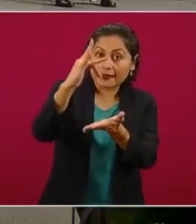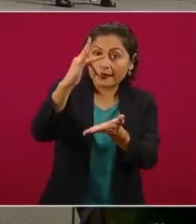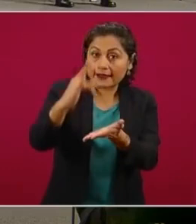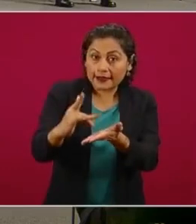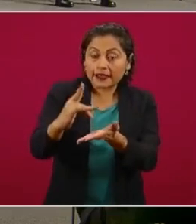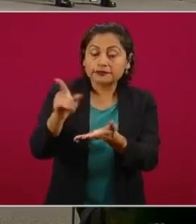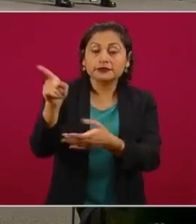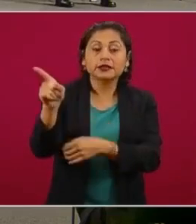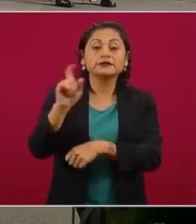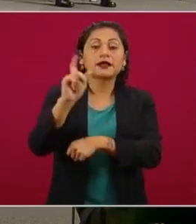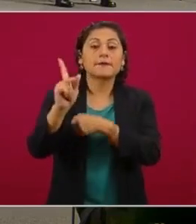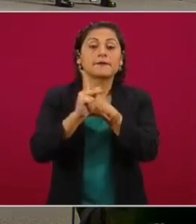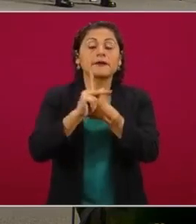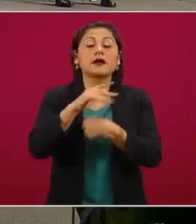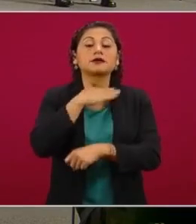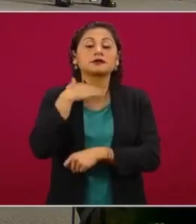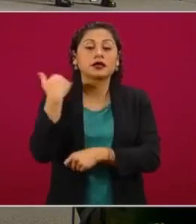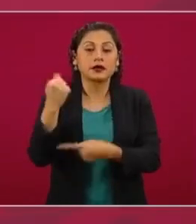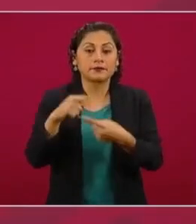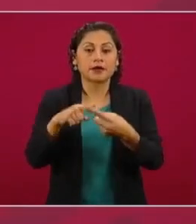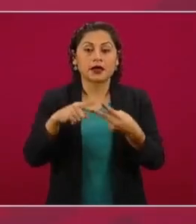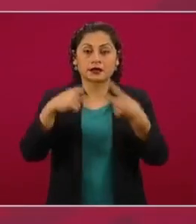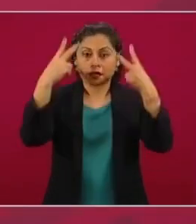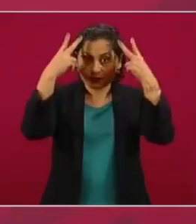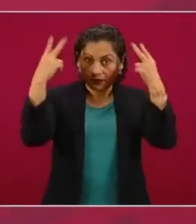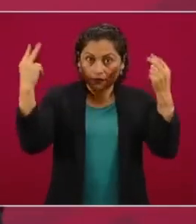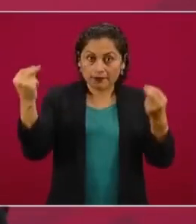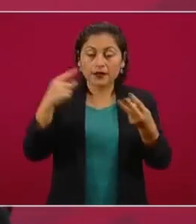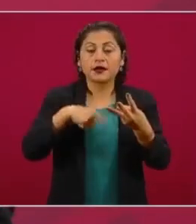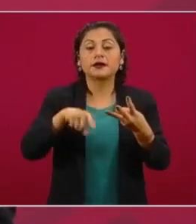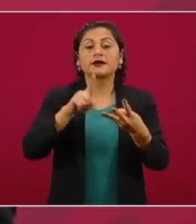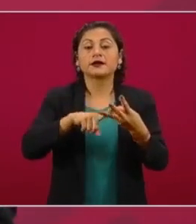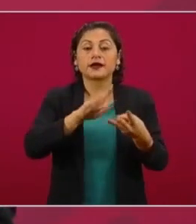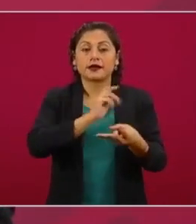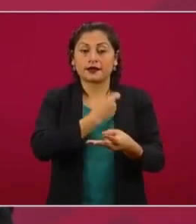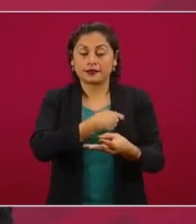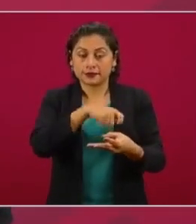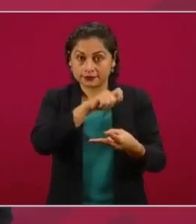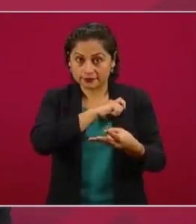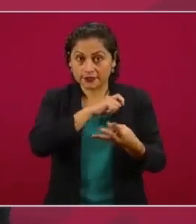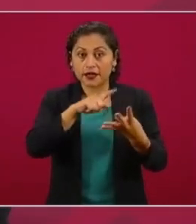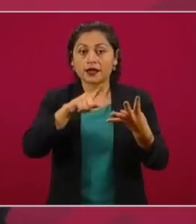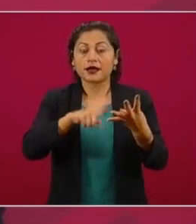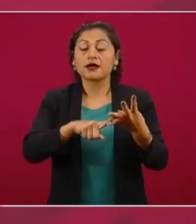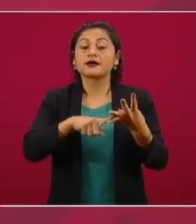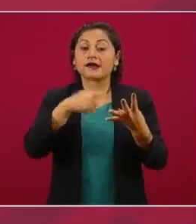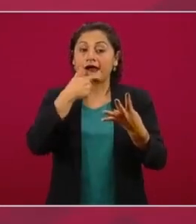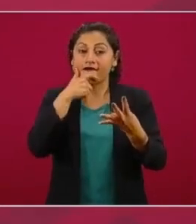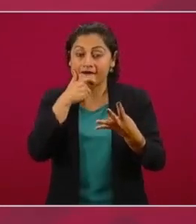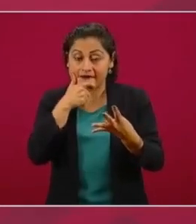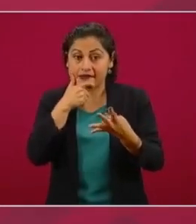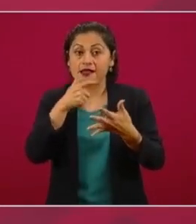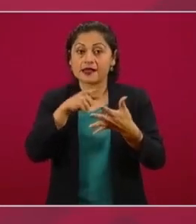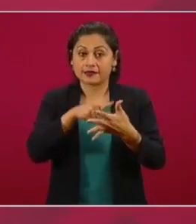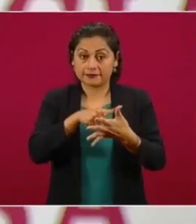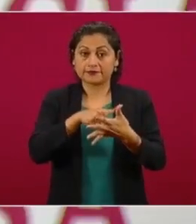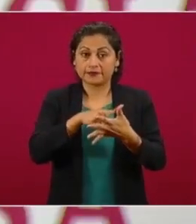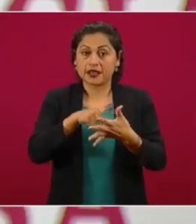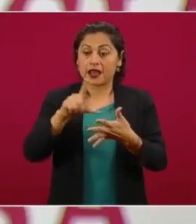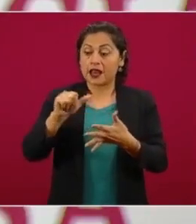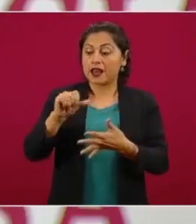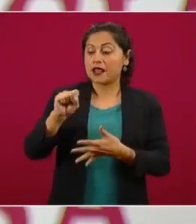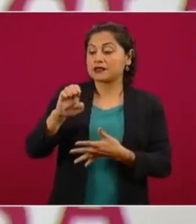a Alemania, a Dinamarca, a España, a Reino Unido y desde luego a la CELAC